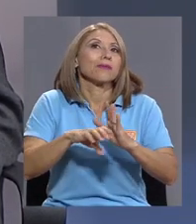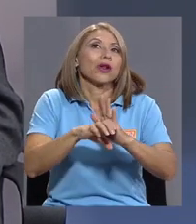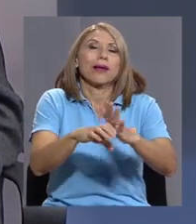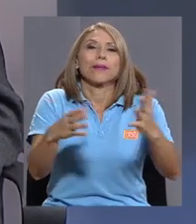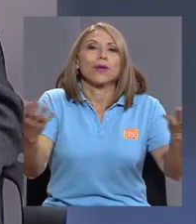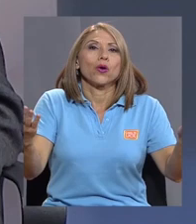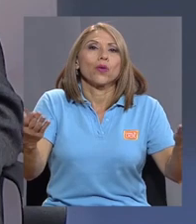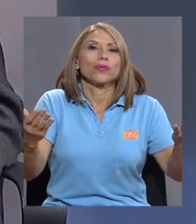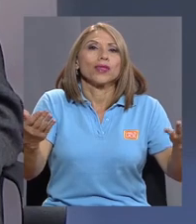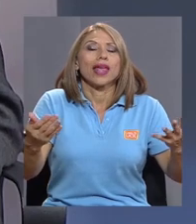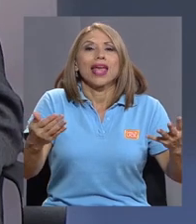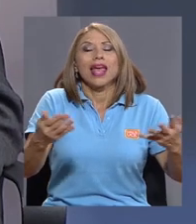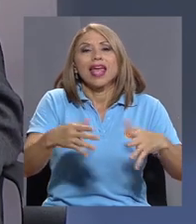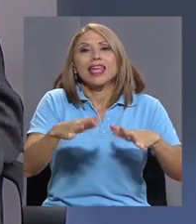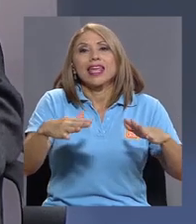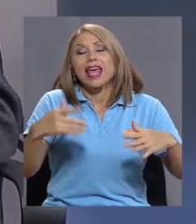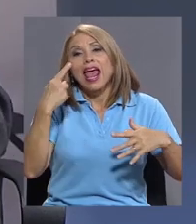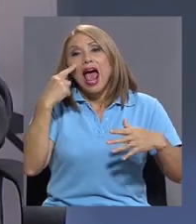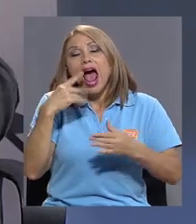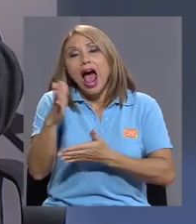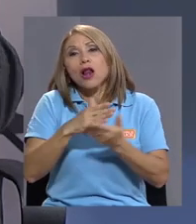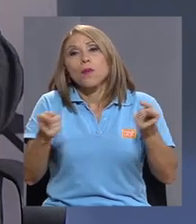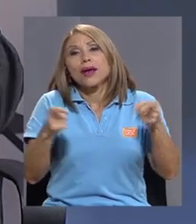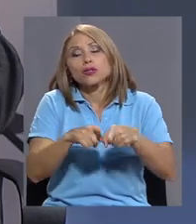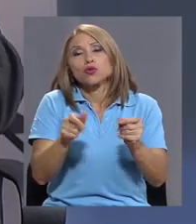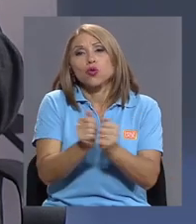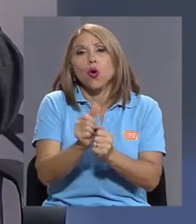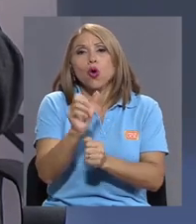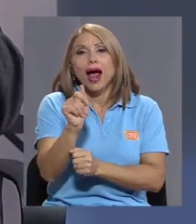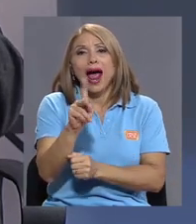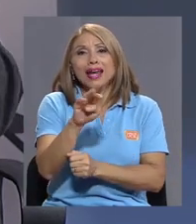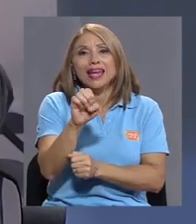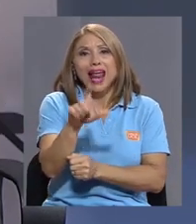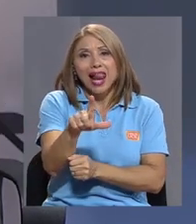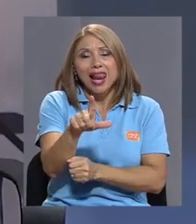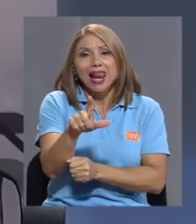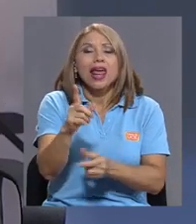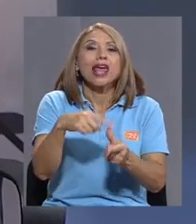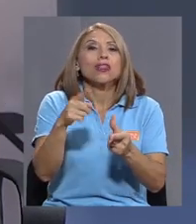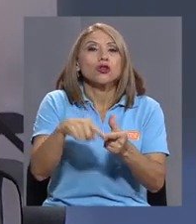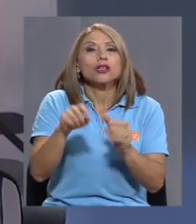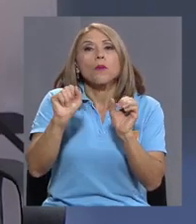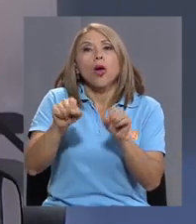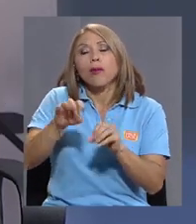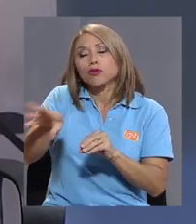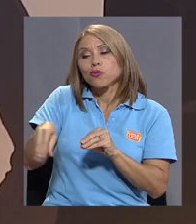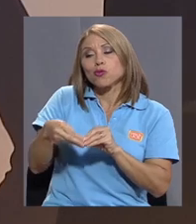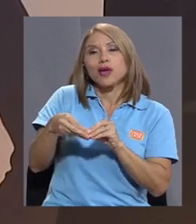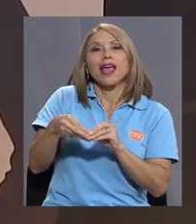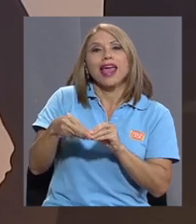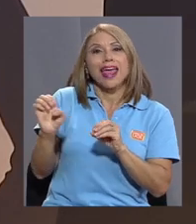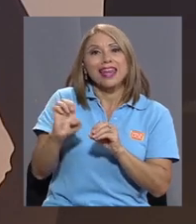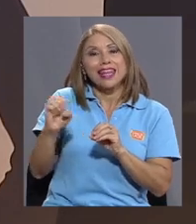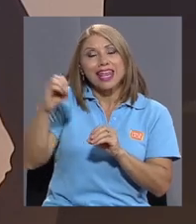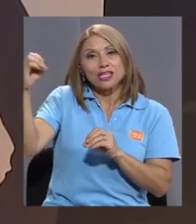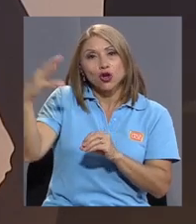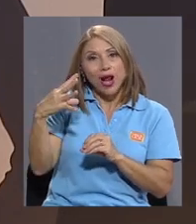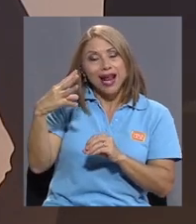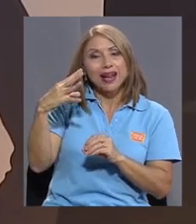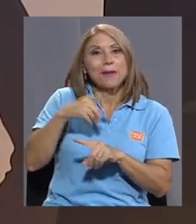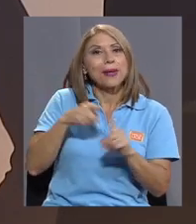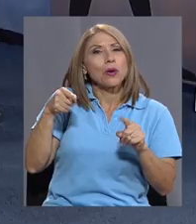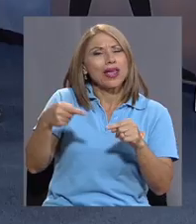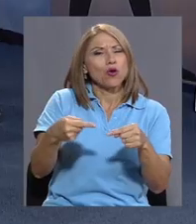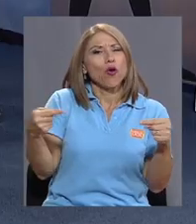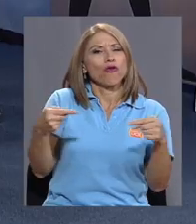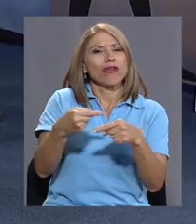que el Arenal bajó su caudal, entonces tengamos medidas alternativas para la solar para poderlo incorporar a la red. Pero ahí tenemos un problema,